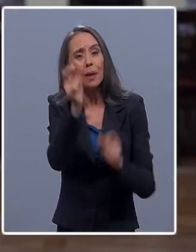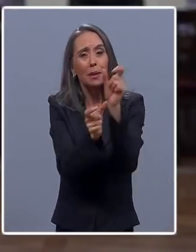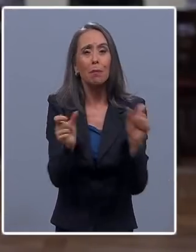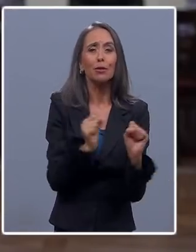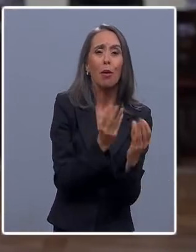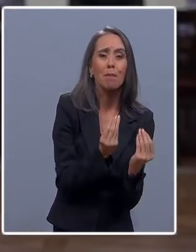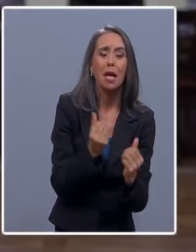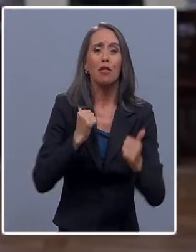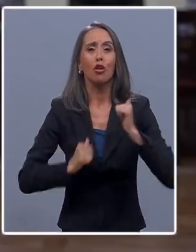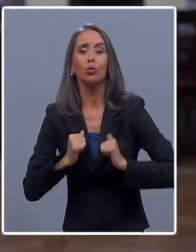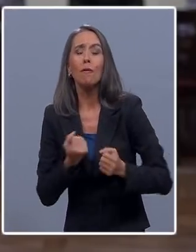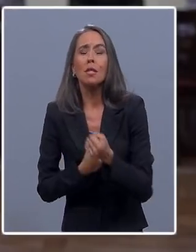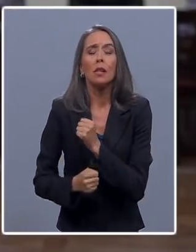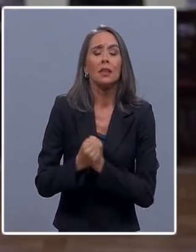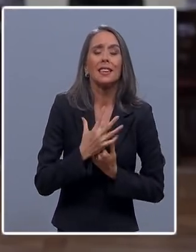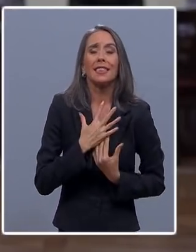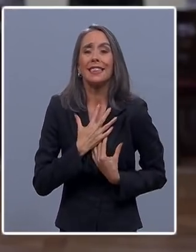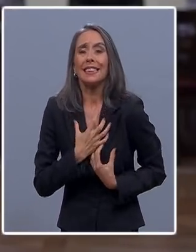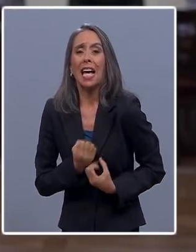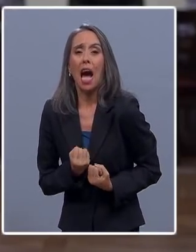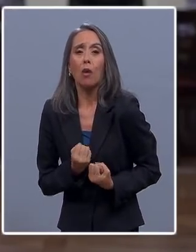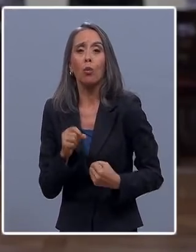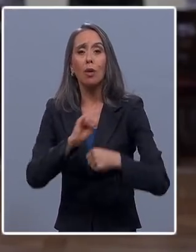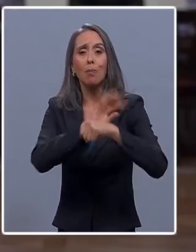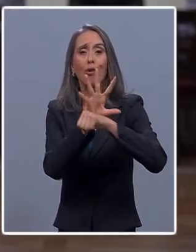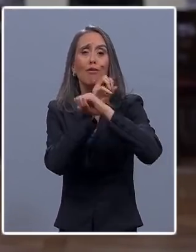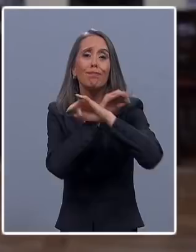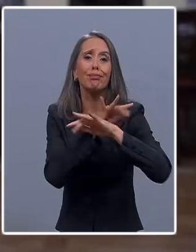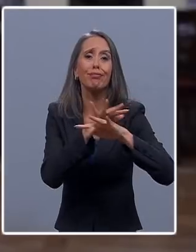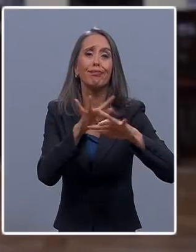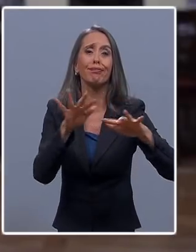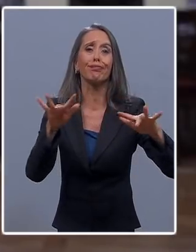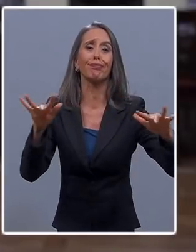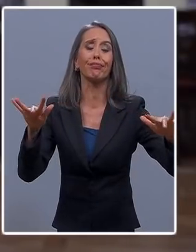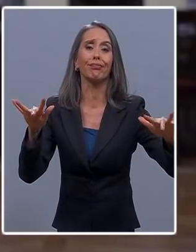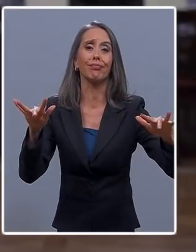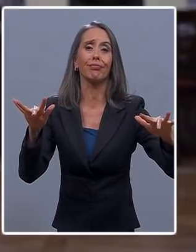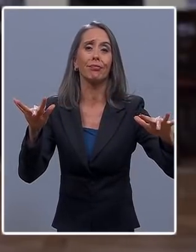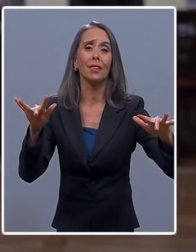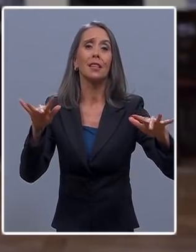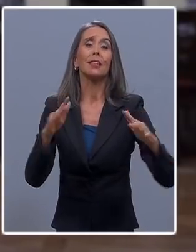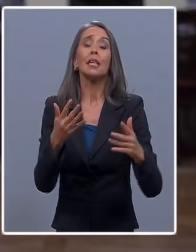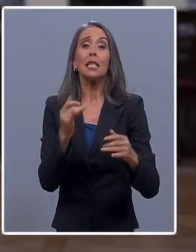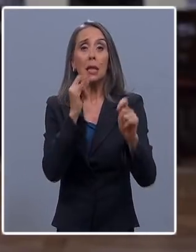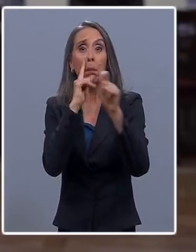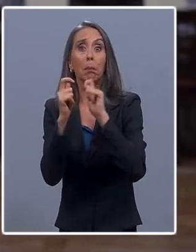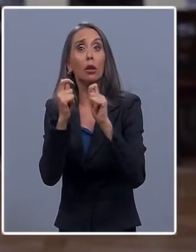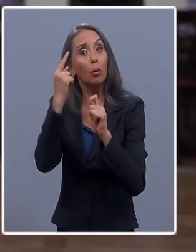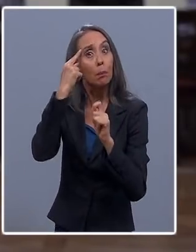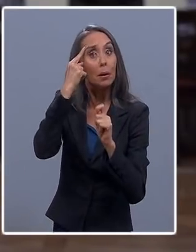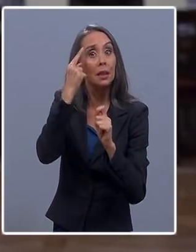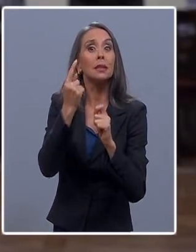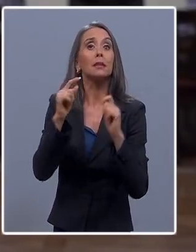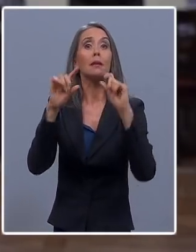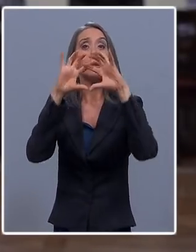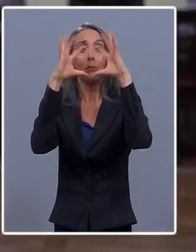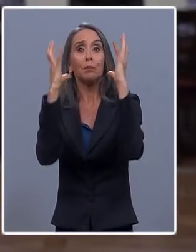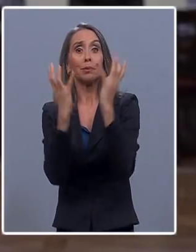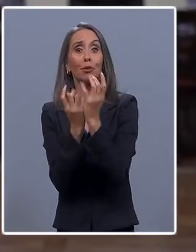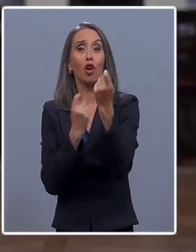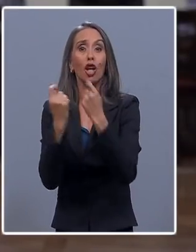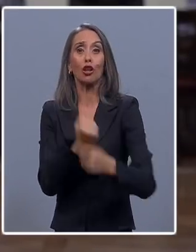sufrimientos las angustias que esta pandemia del coronavirus y la amenaza de esta recesión